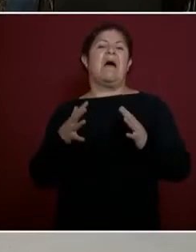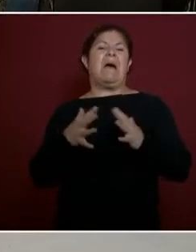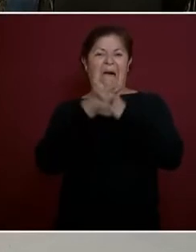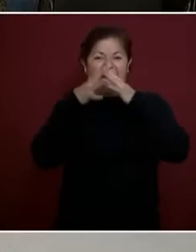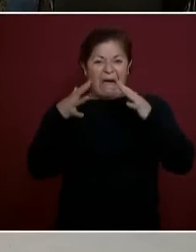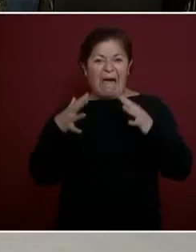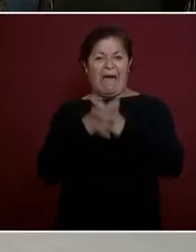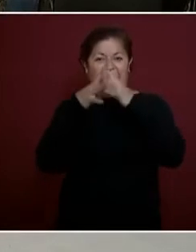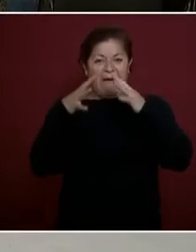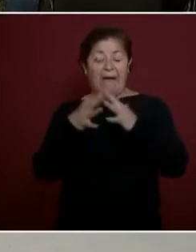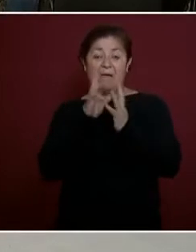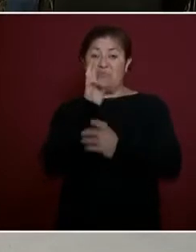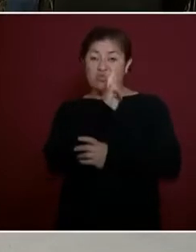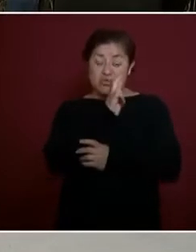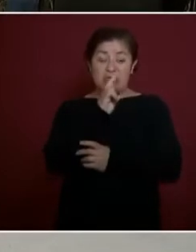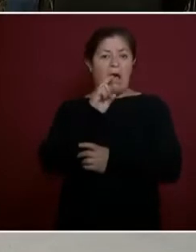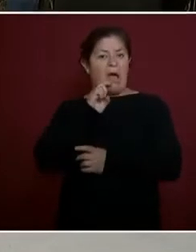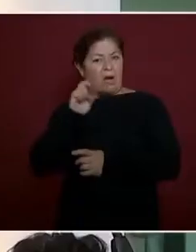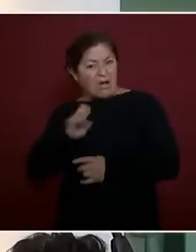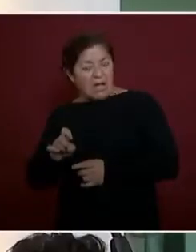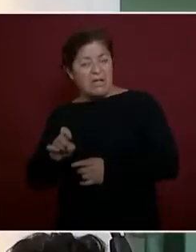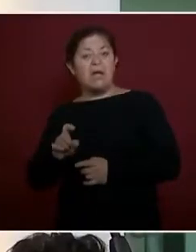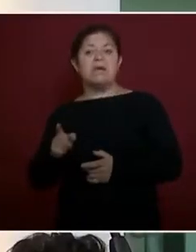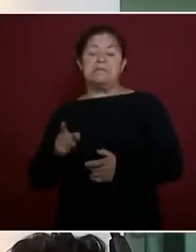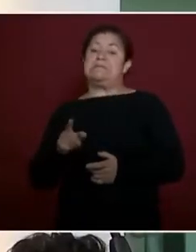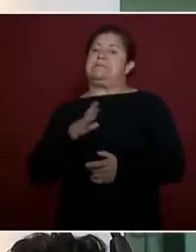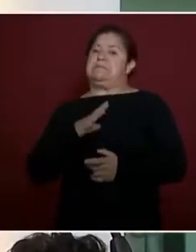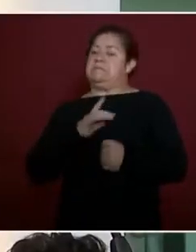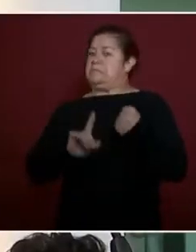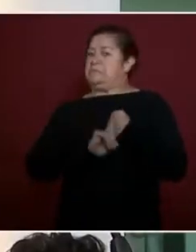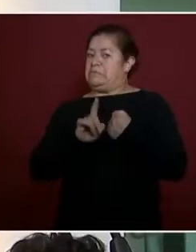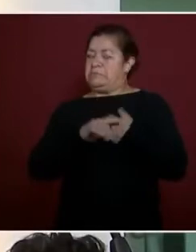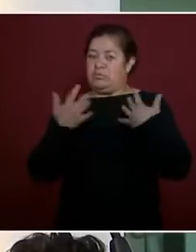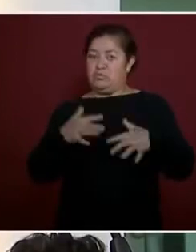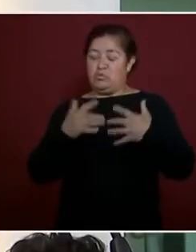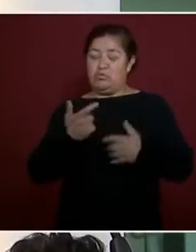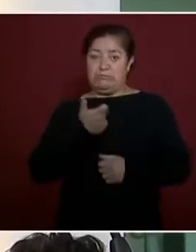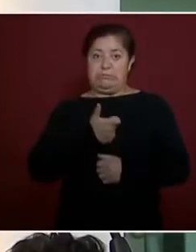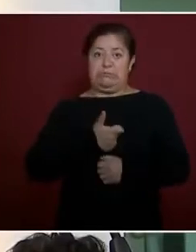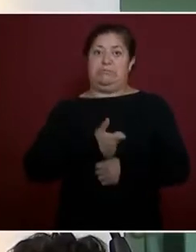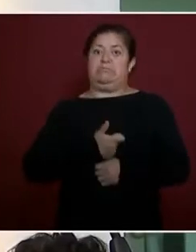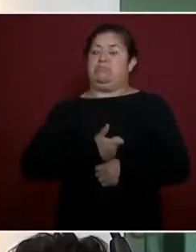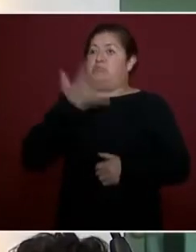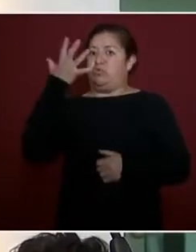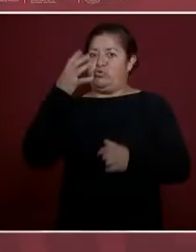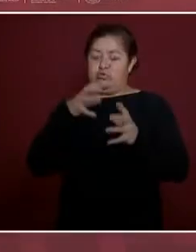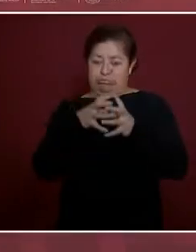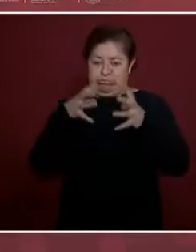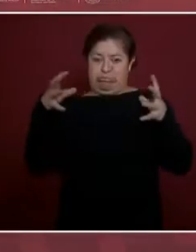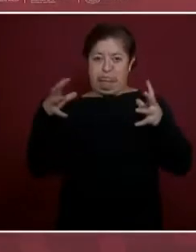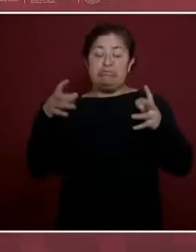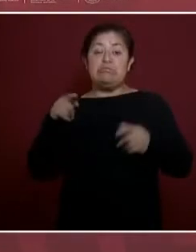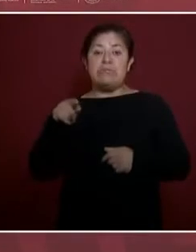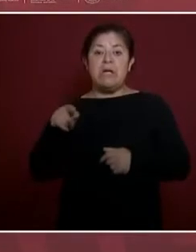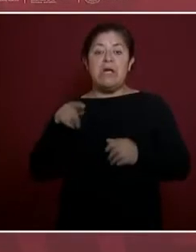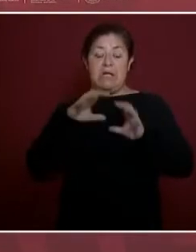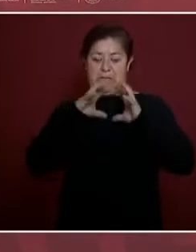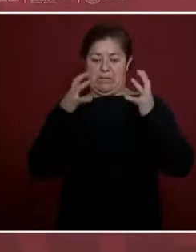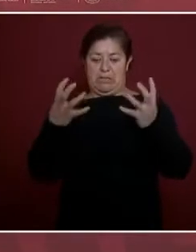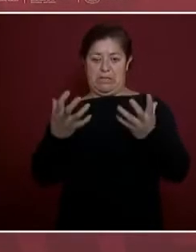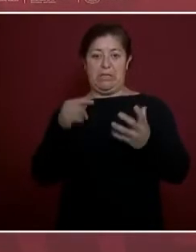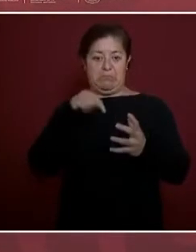y Ucrania se desató la inflación, la carestía en todo el mundo